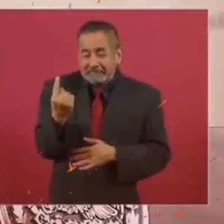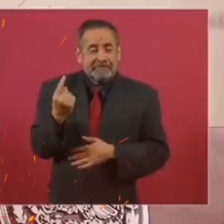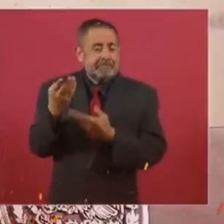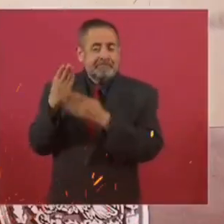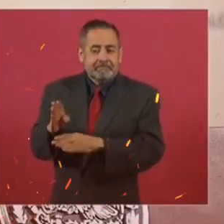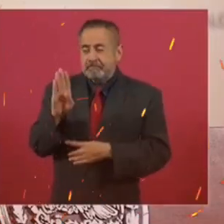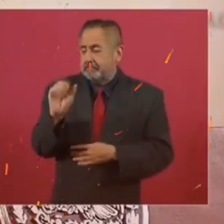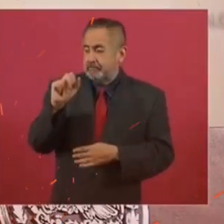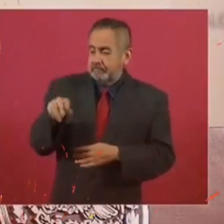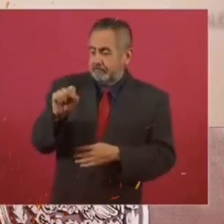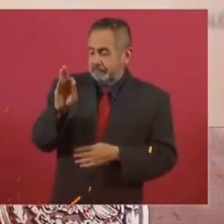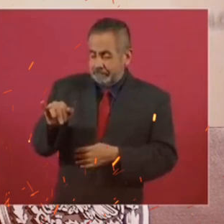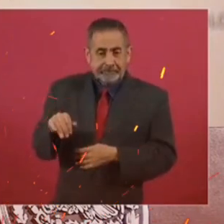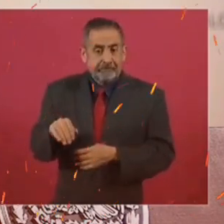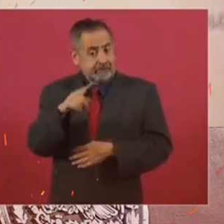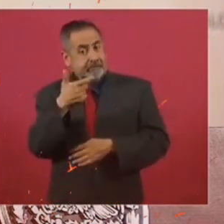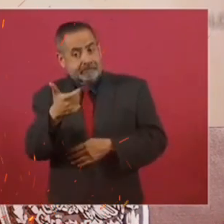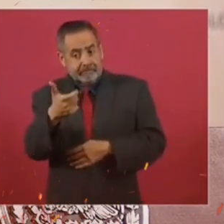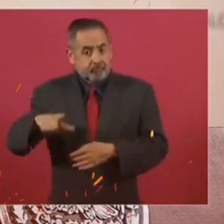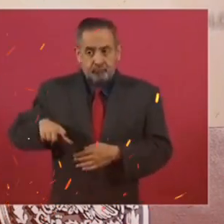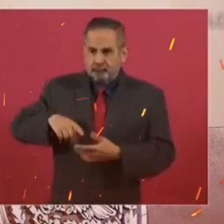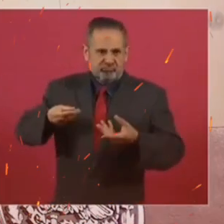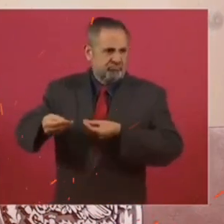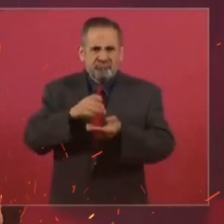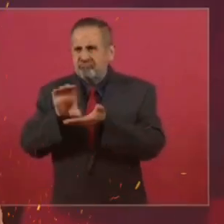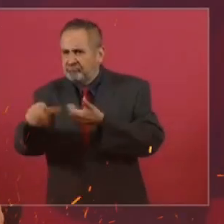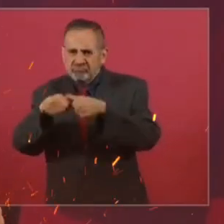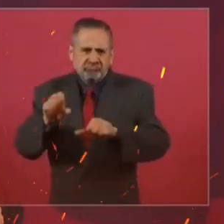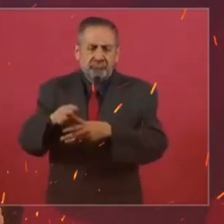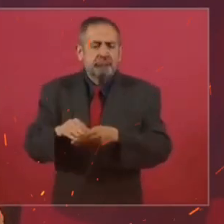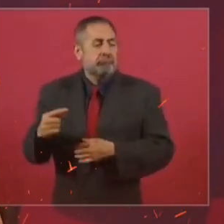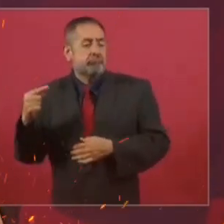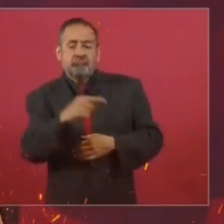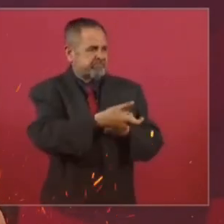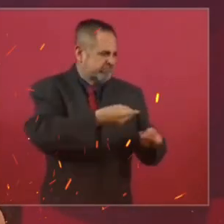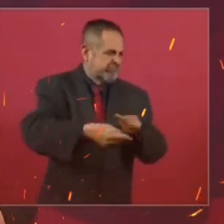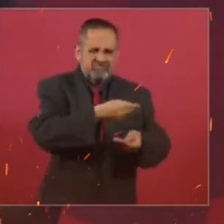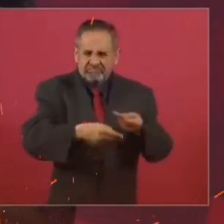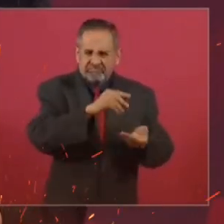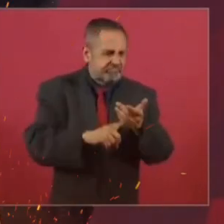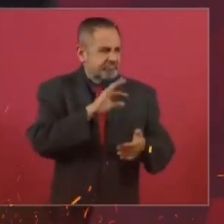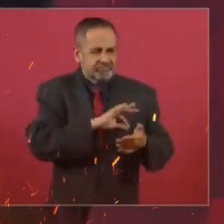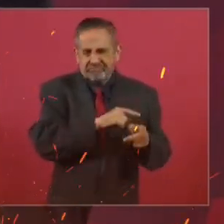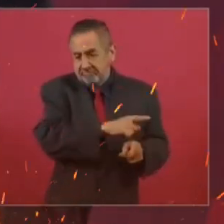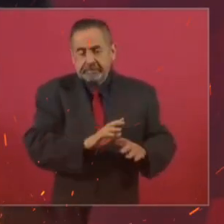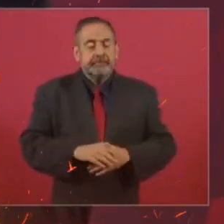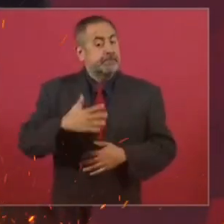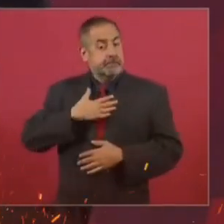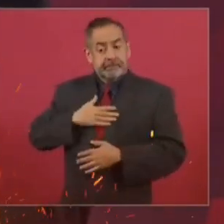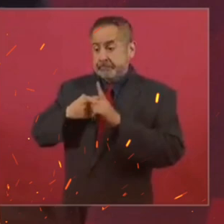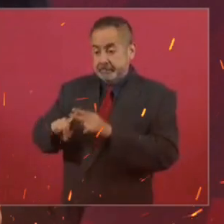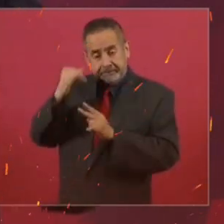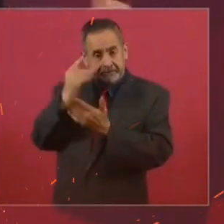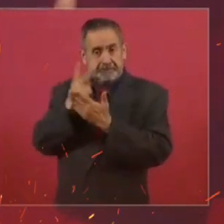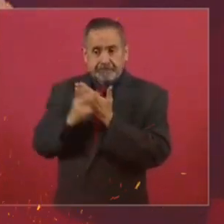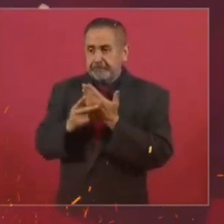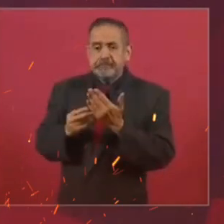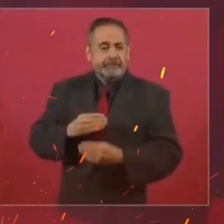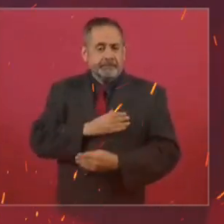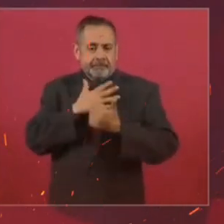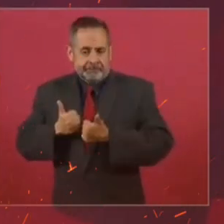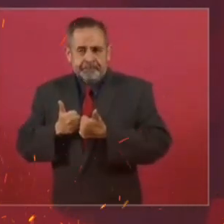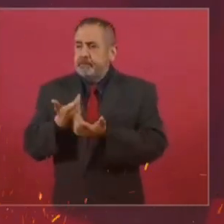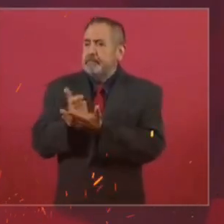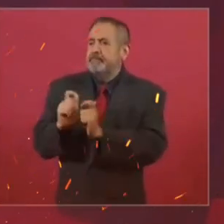Y todas las operaciones del gobierno, todo el manejo del dinero del gobierno pasaba por los bancos privados. Entonces cuando iniciaron los programas de bienestar, pues no teníamos cómo